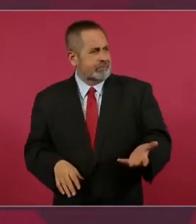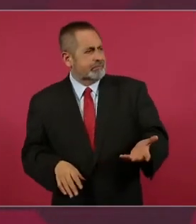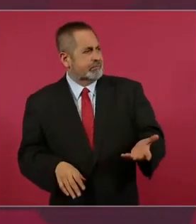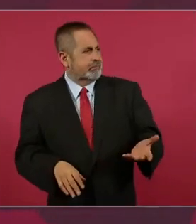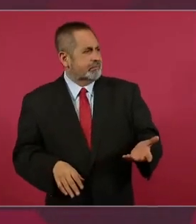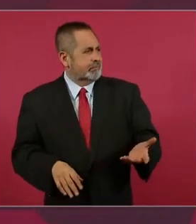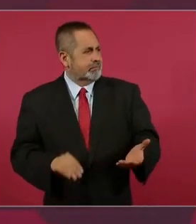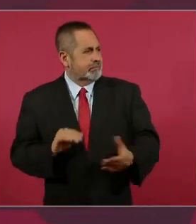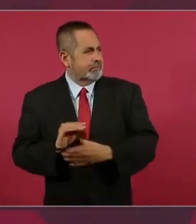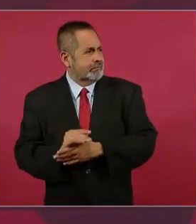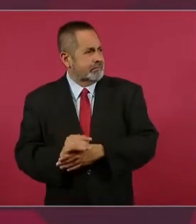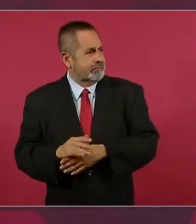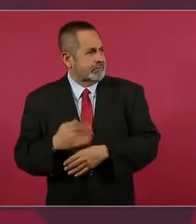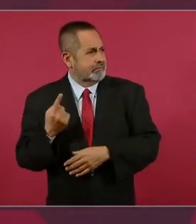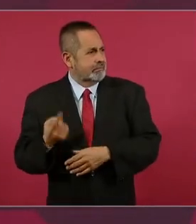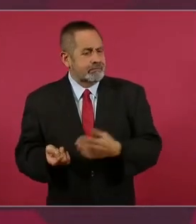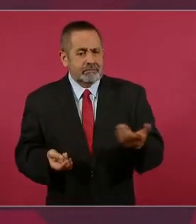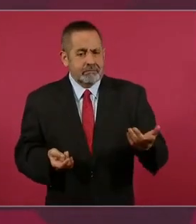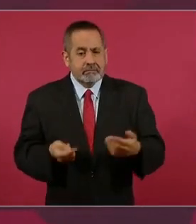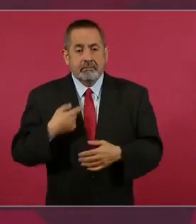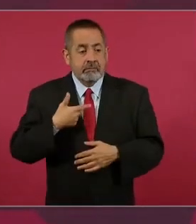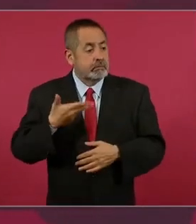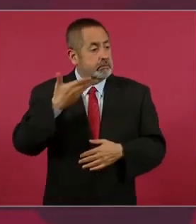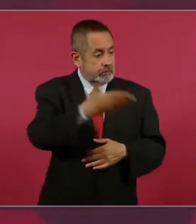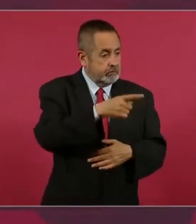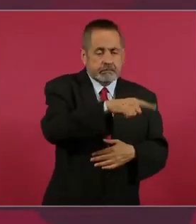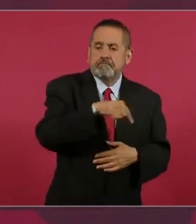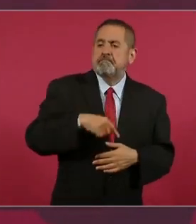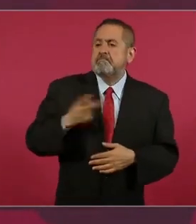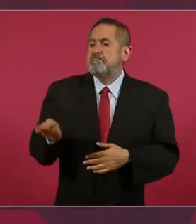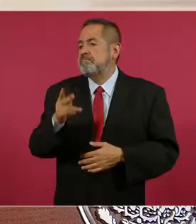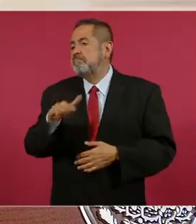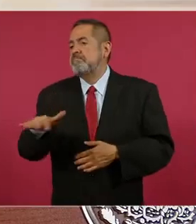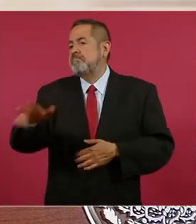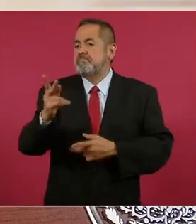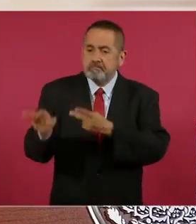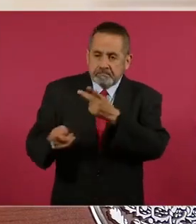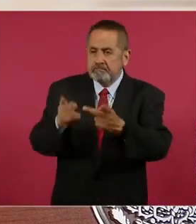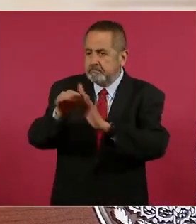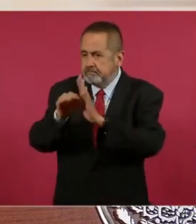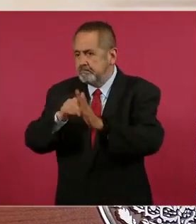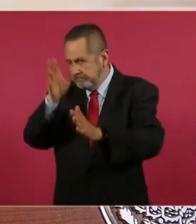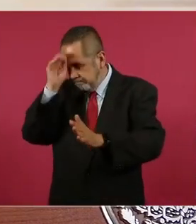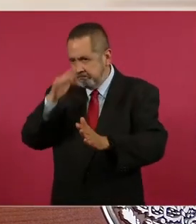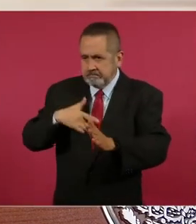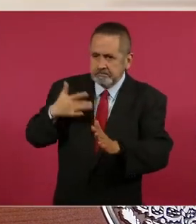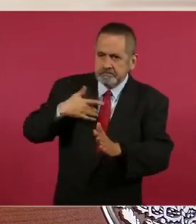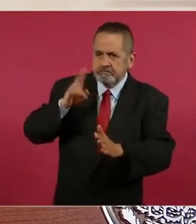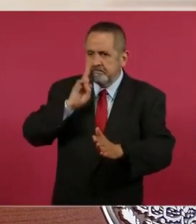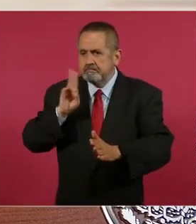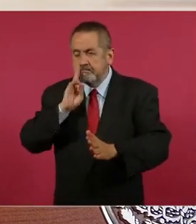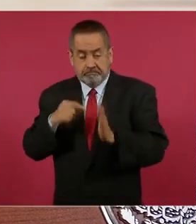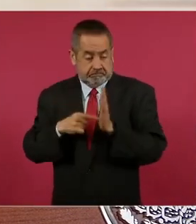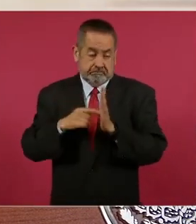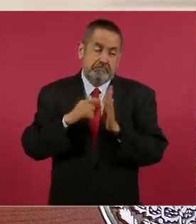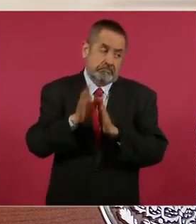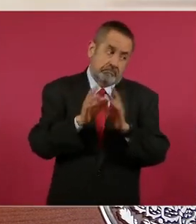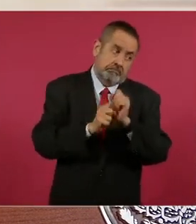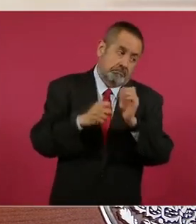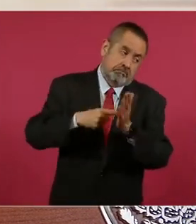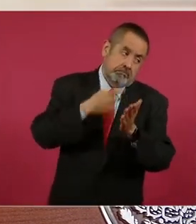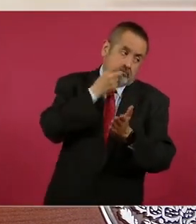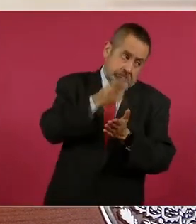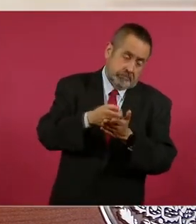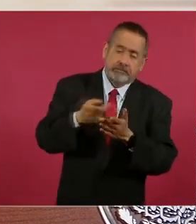Cuando se pide que se consulte al pueblo de conformidad con la Constitución, de